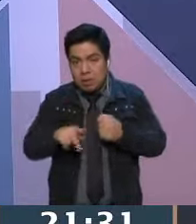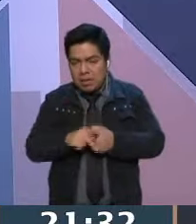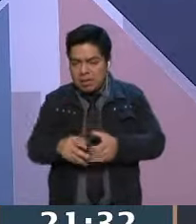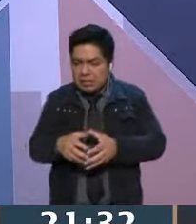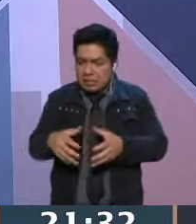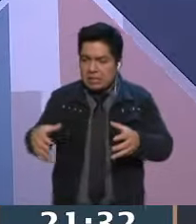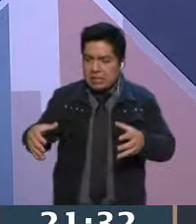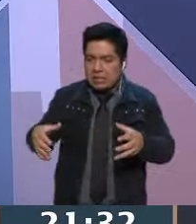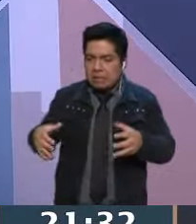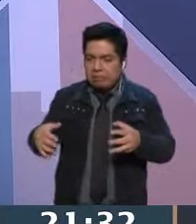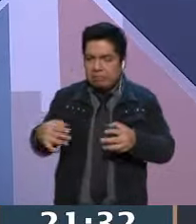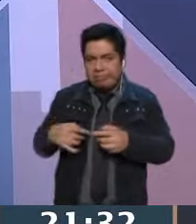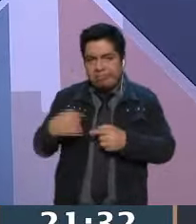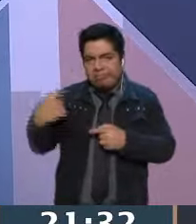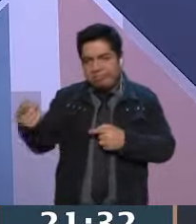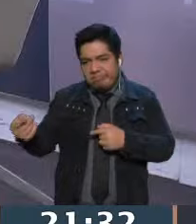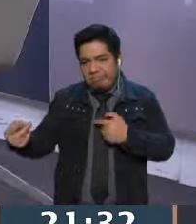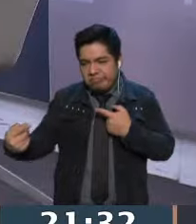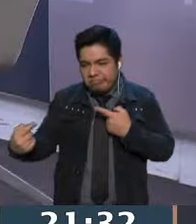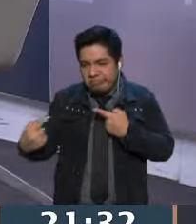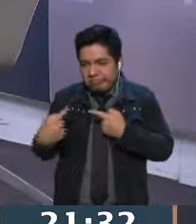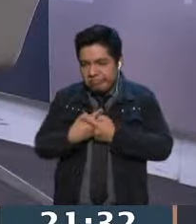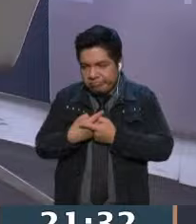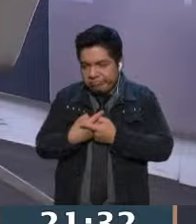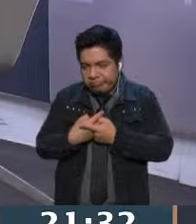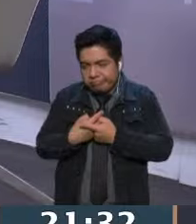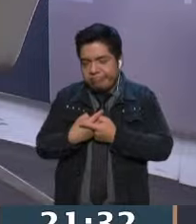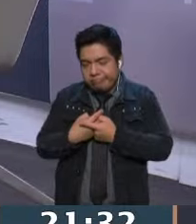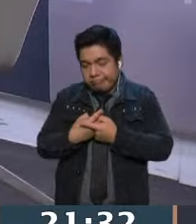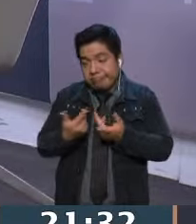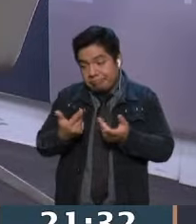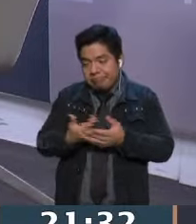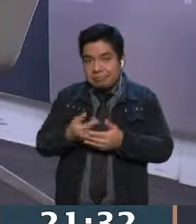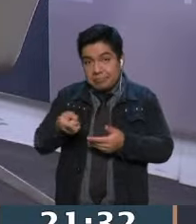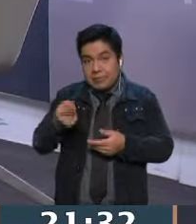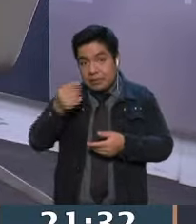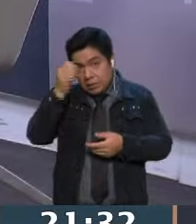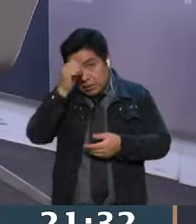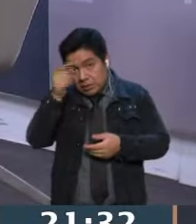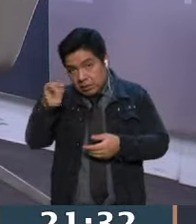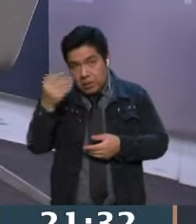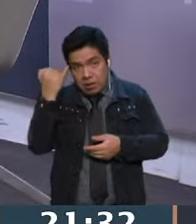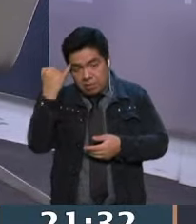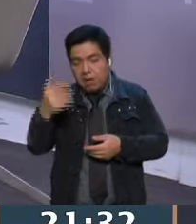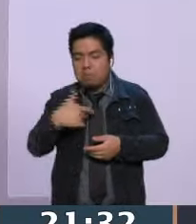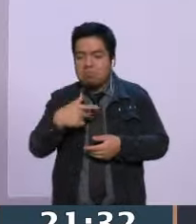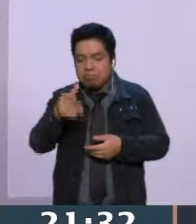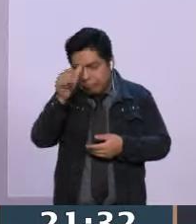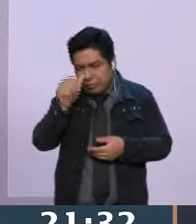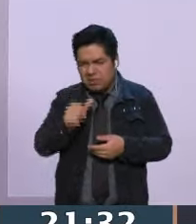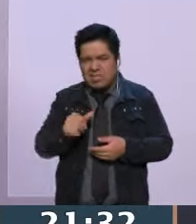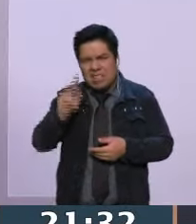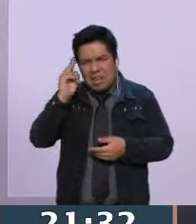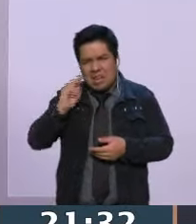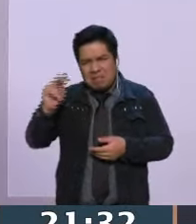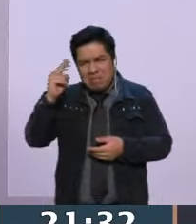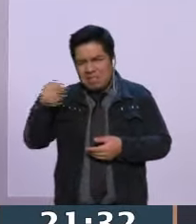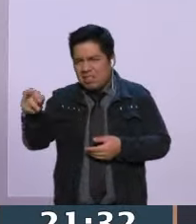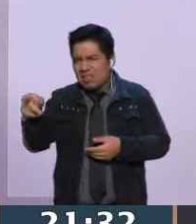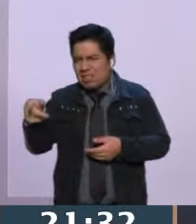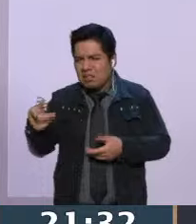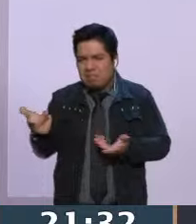comentario que se anula, desde mi punto de vista, por sí mismo. Yo coincido plenamente con esa percepción, y también me parece que son viajes que son completamente